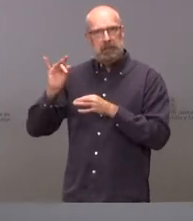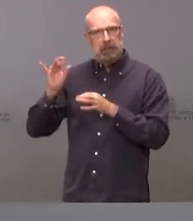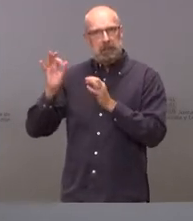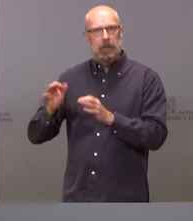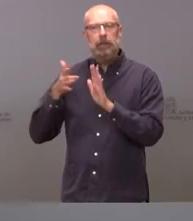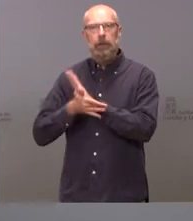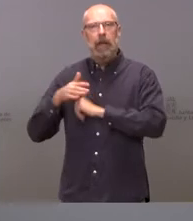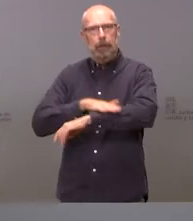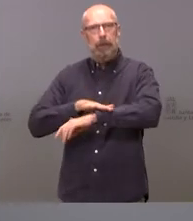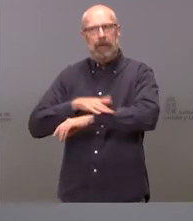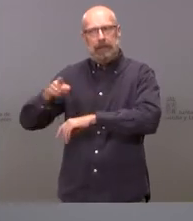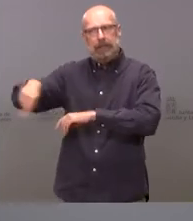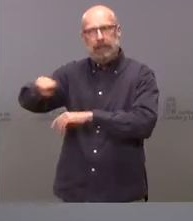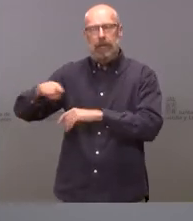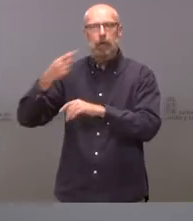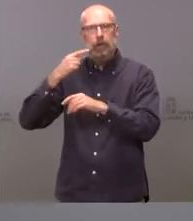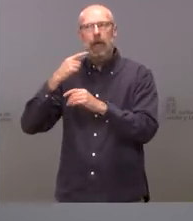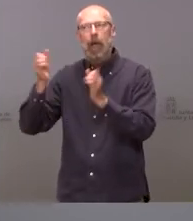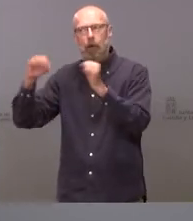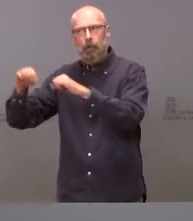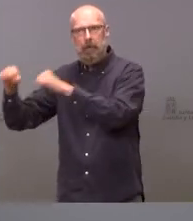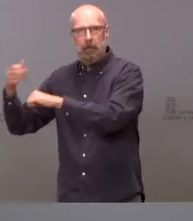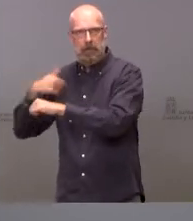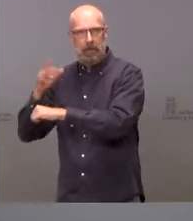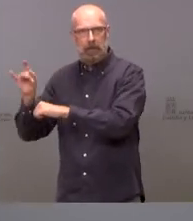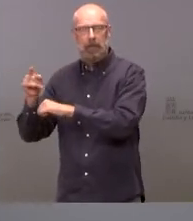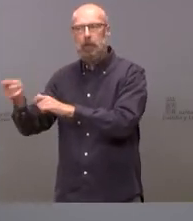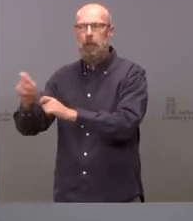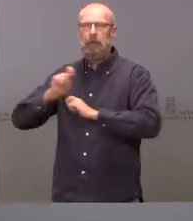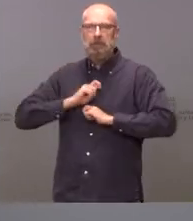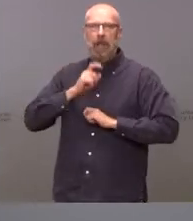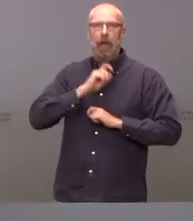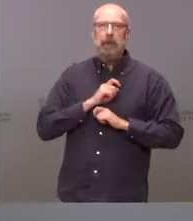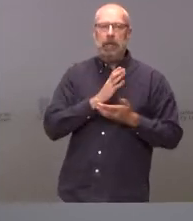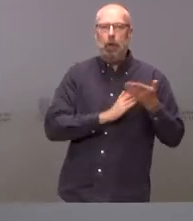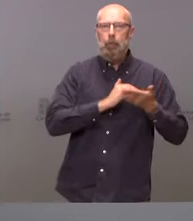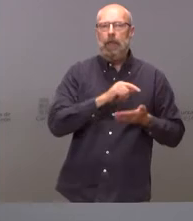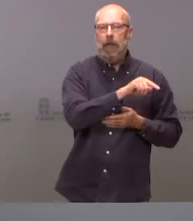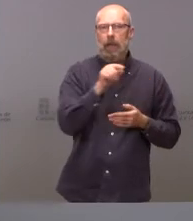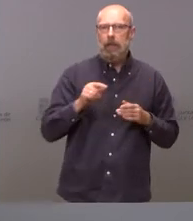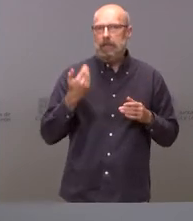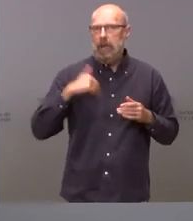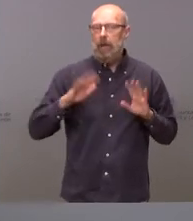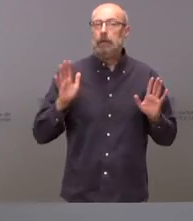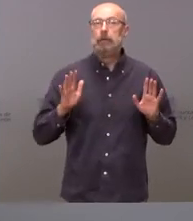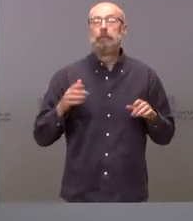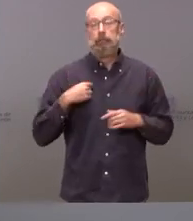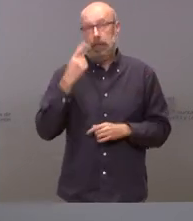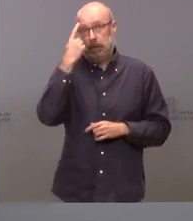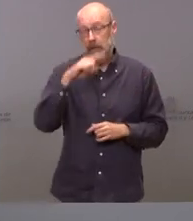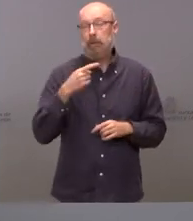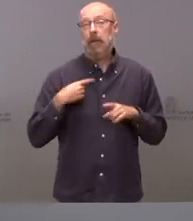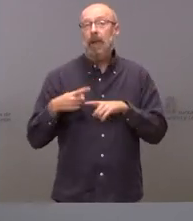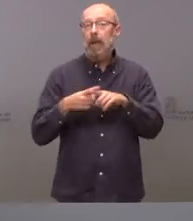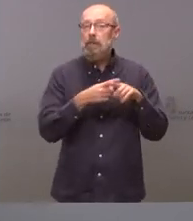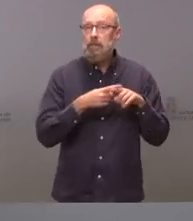ministerios han transmitido a las distintas comunidades autónomas. Ya saben ustedes que más allá de que el reparto no siempre